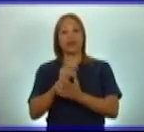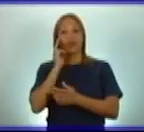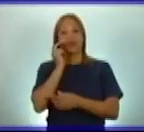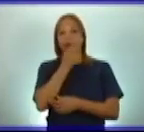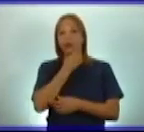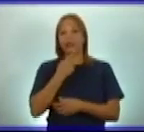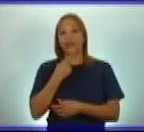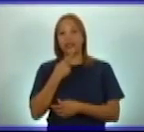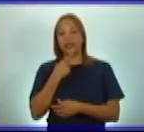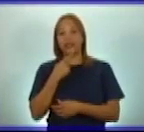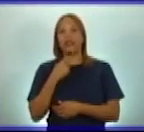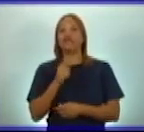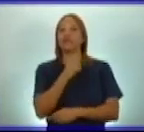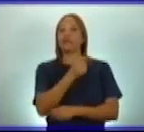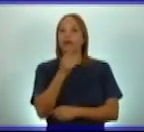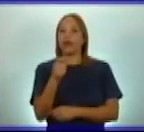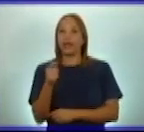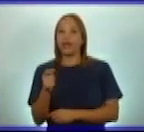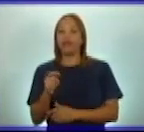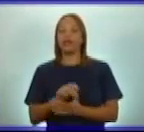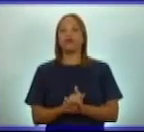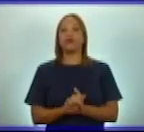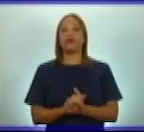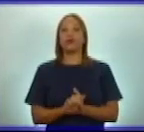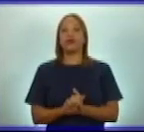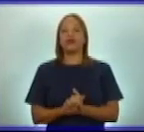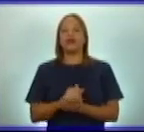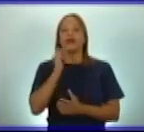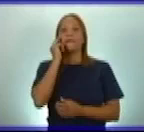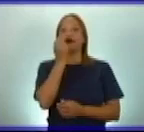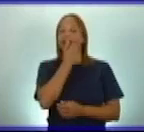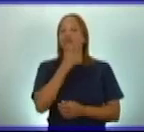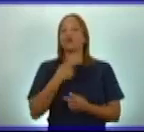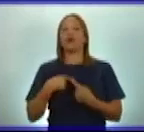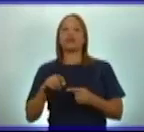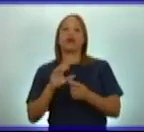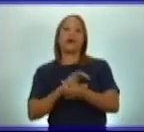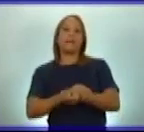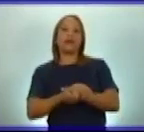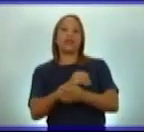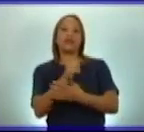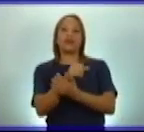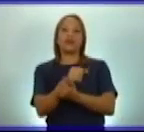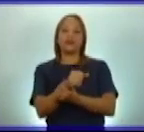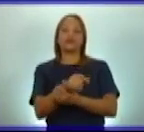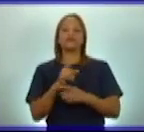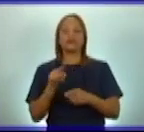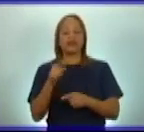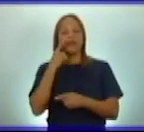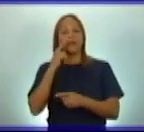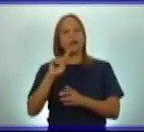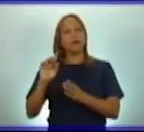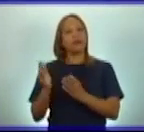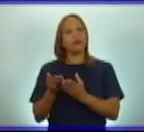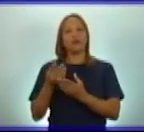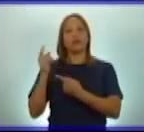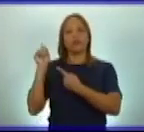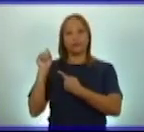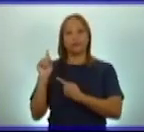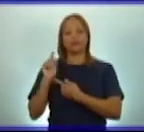su maestro, Martí en presidio. Observen las imágenes.